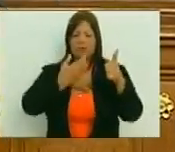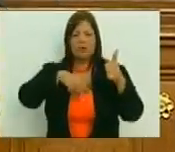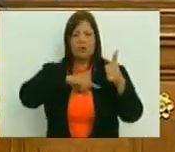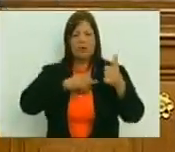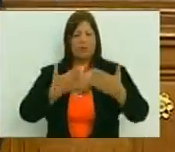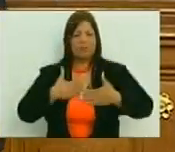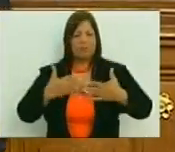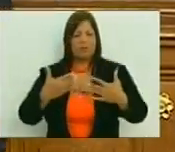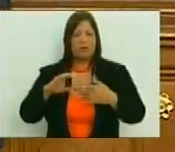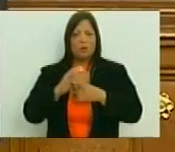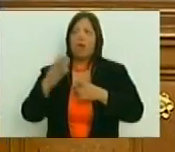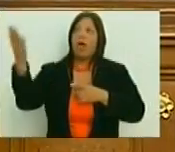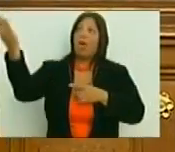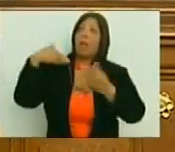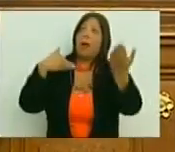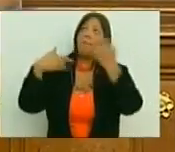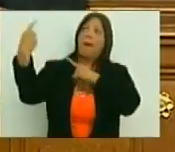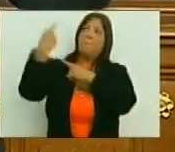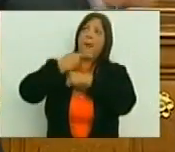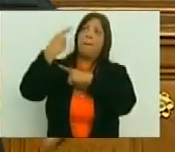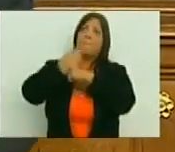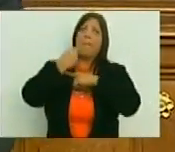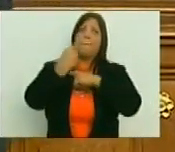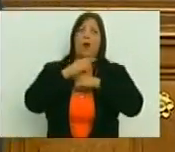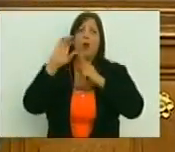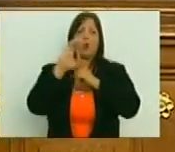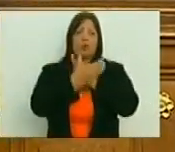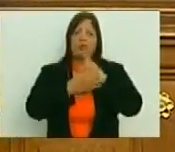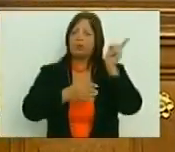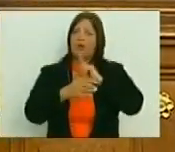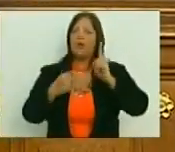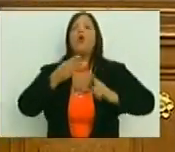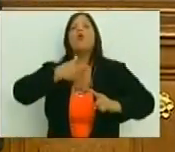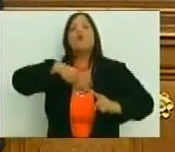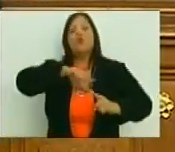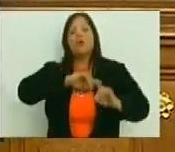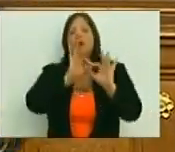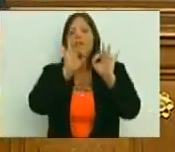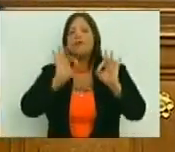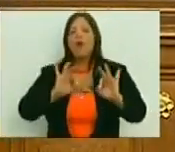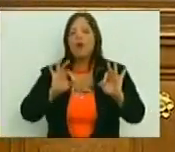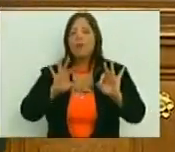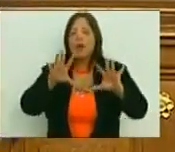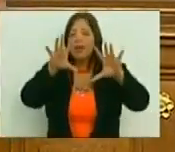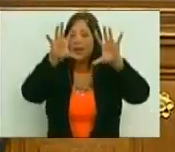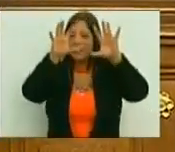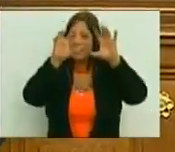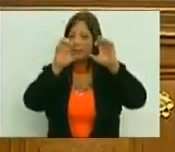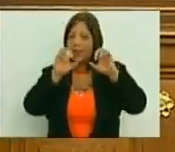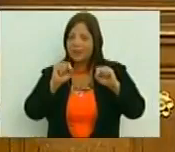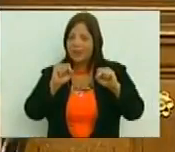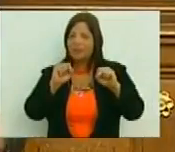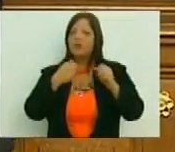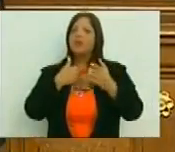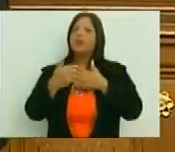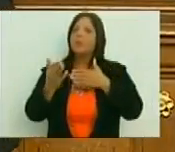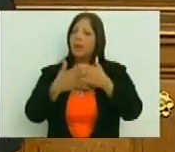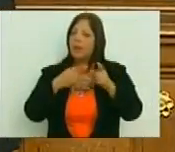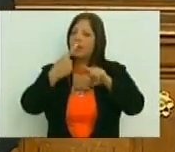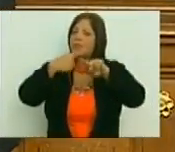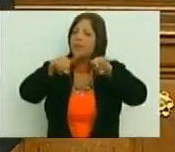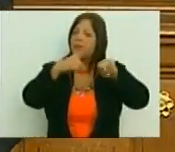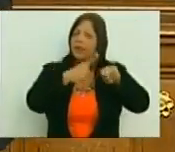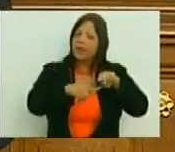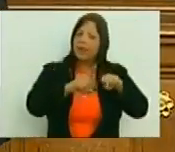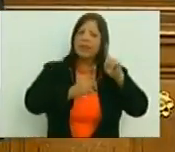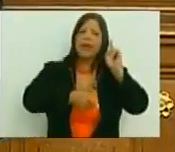idiosincrasia y no con lo que nos imponen por los patrones de afuera, la única forma es entendiendo que a pesar de las diferencias, de que